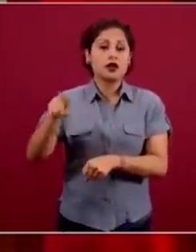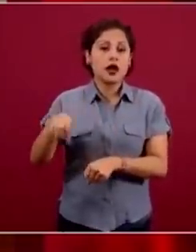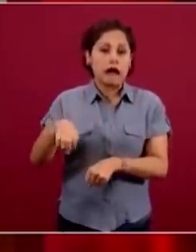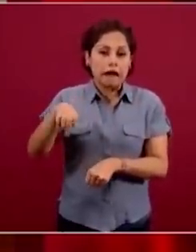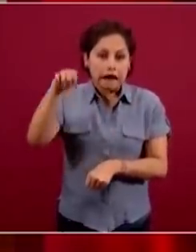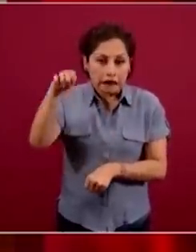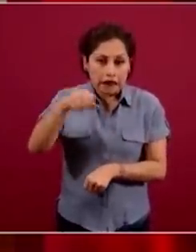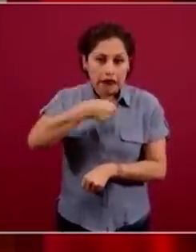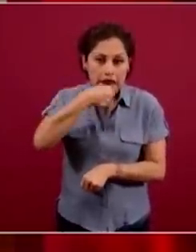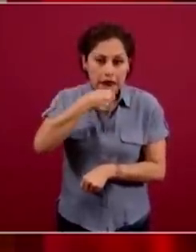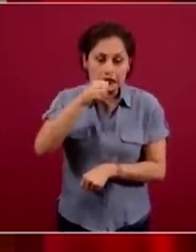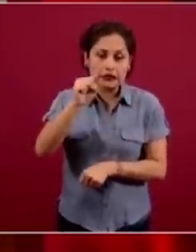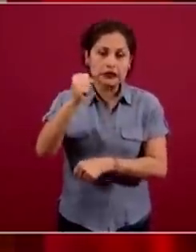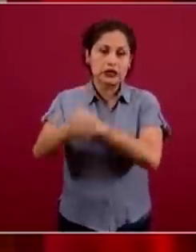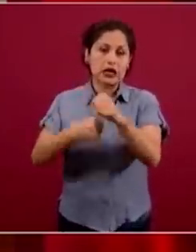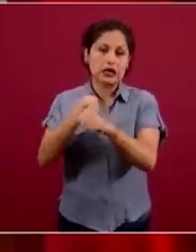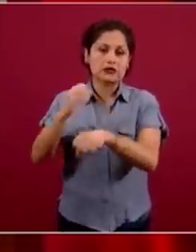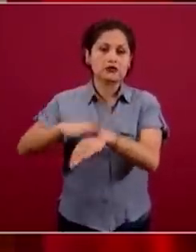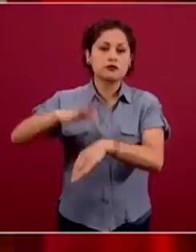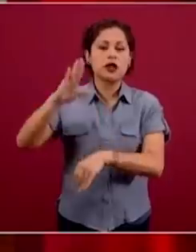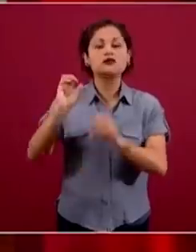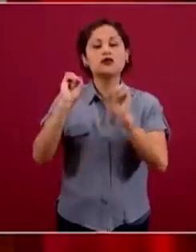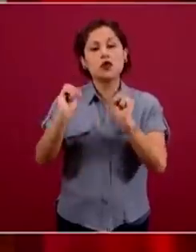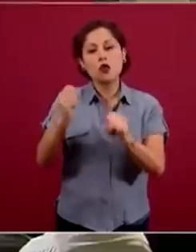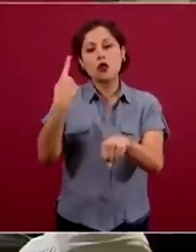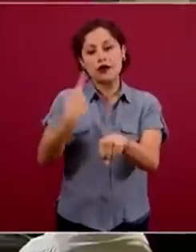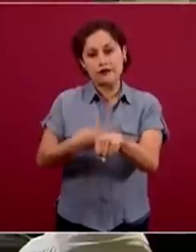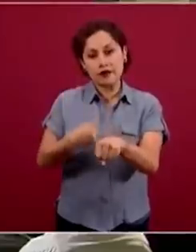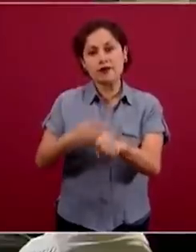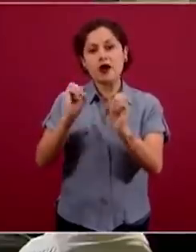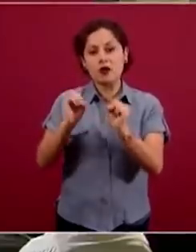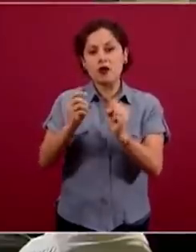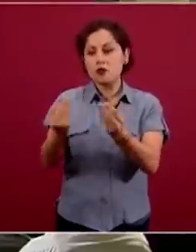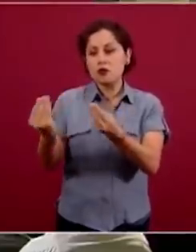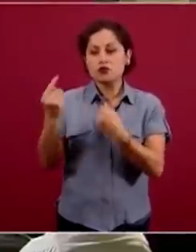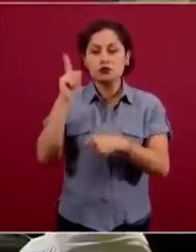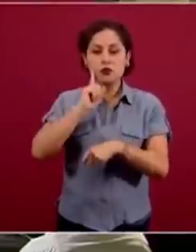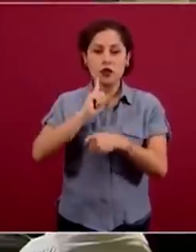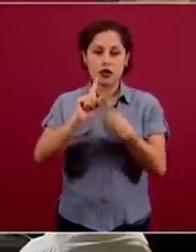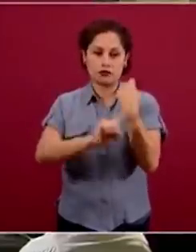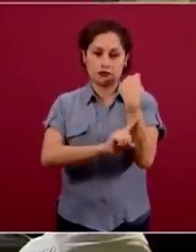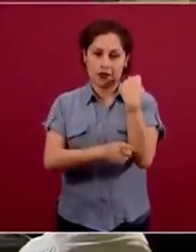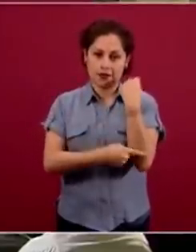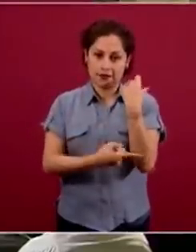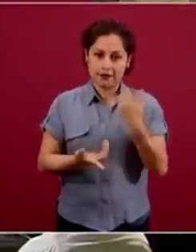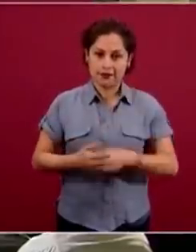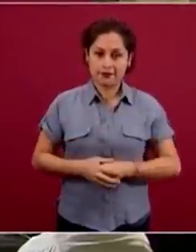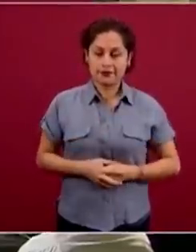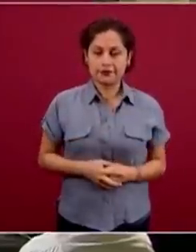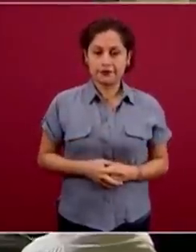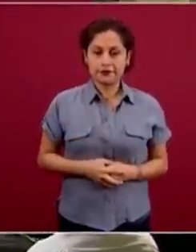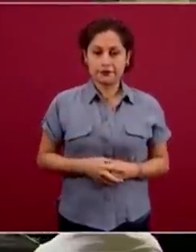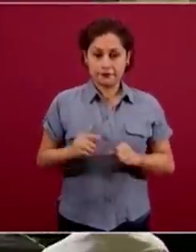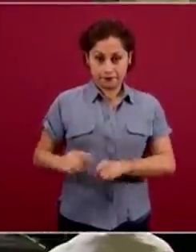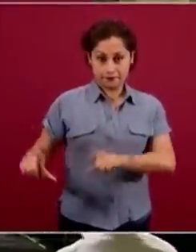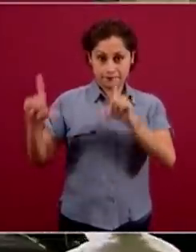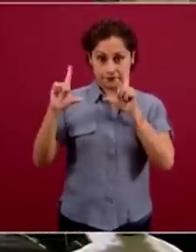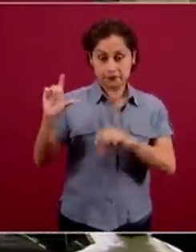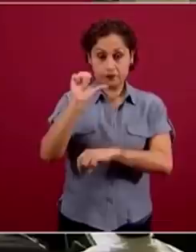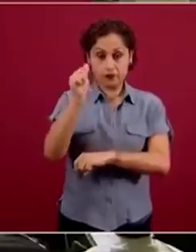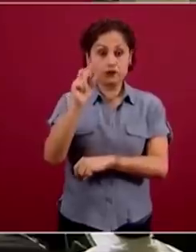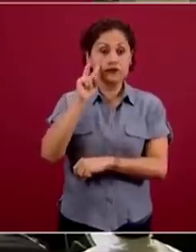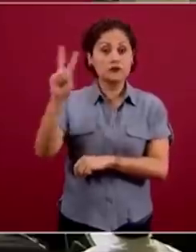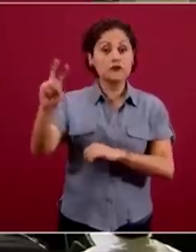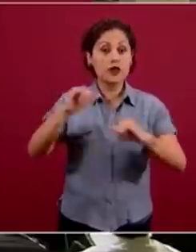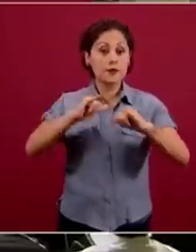años y en algunos pocos casos han sido mujeres embarazadas. La siguiente. Cuando vemos el mapa,